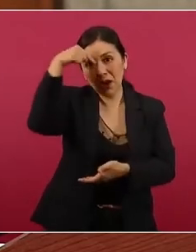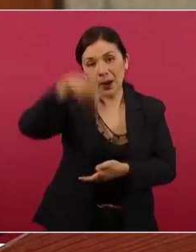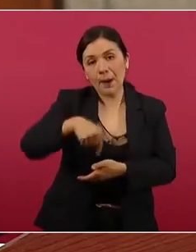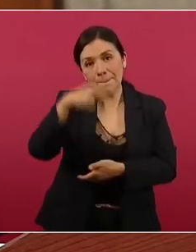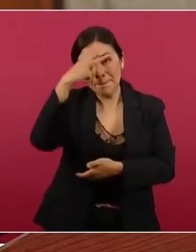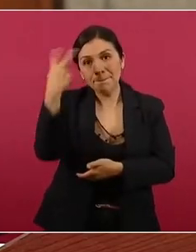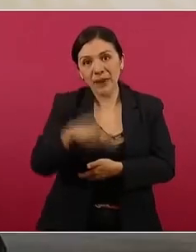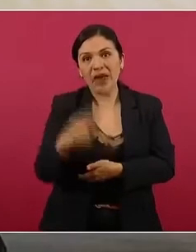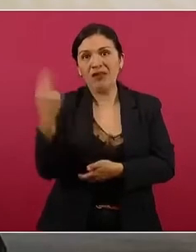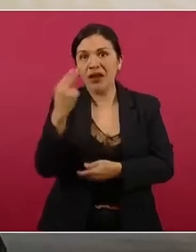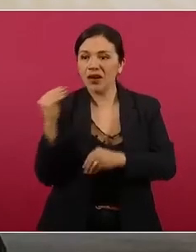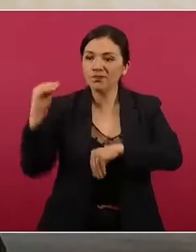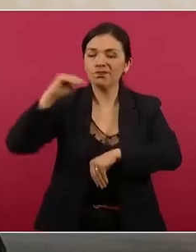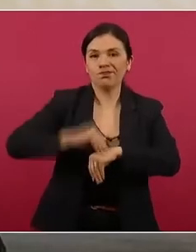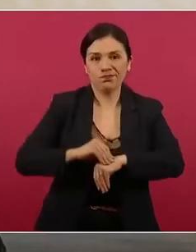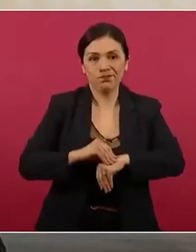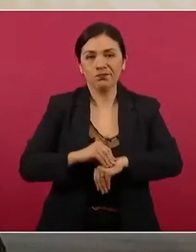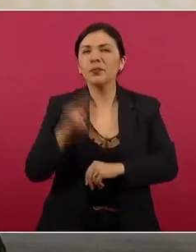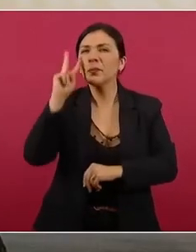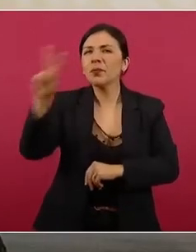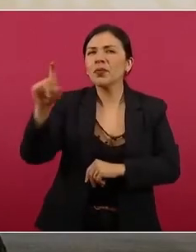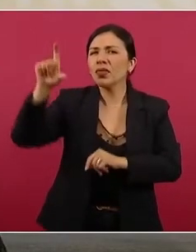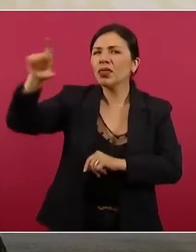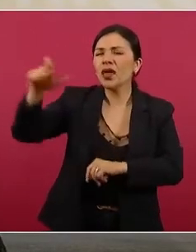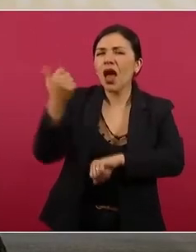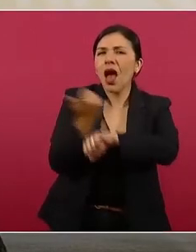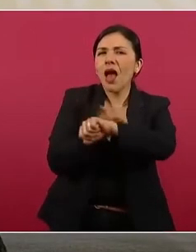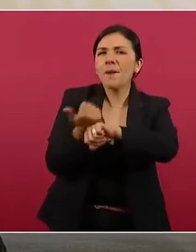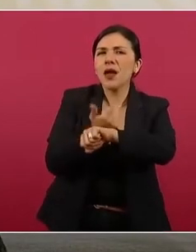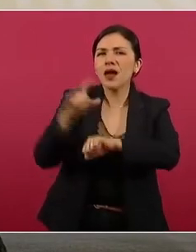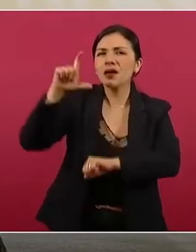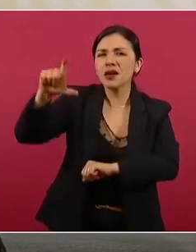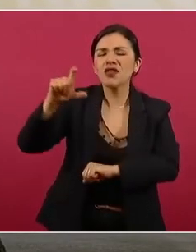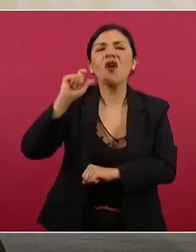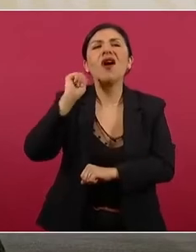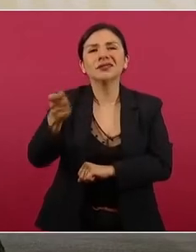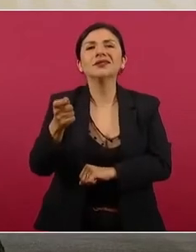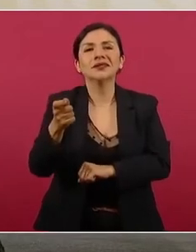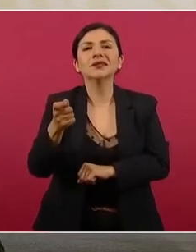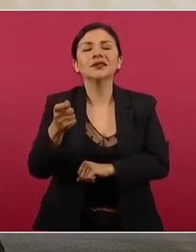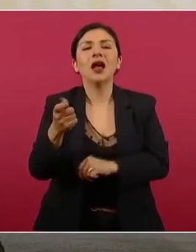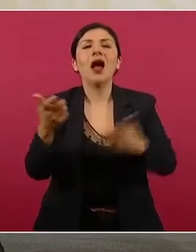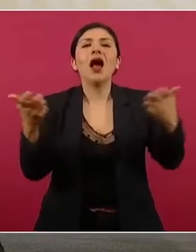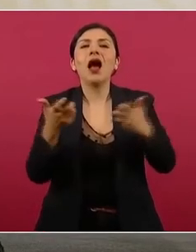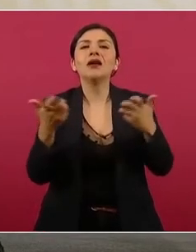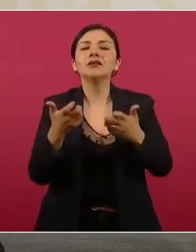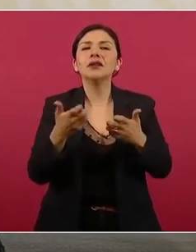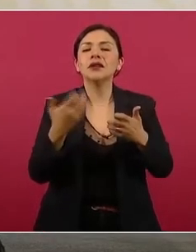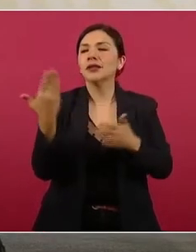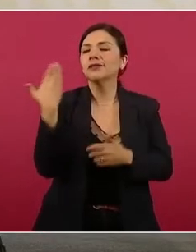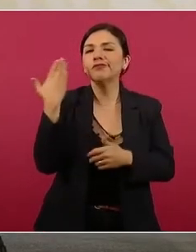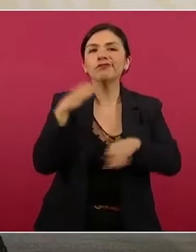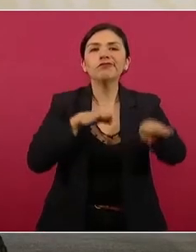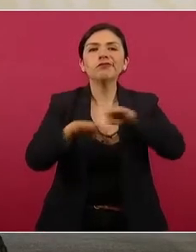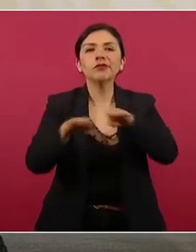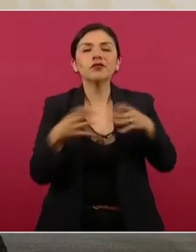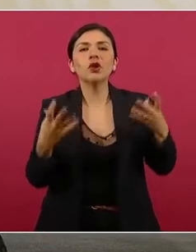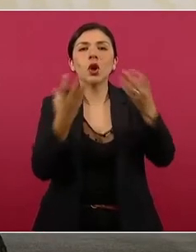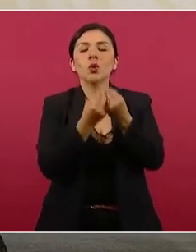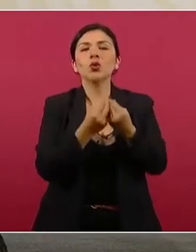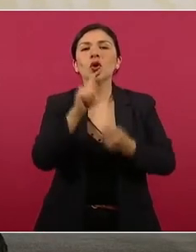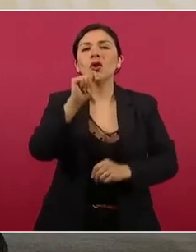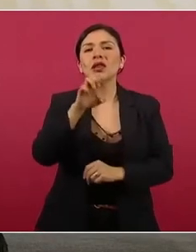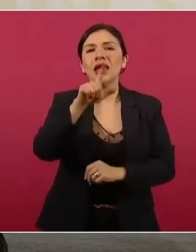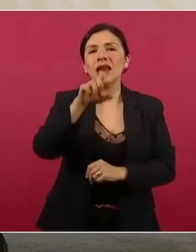Lo amarillo tiene que ver con la operación que se hizo entre Televisa y